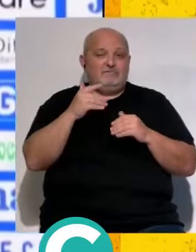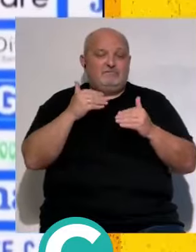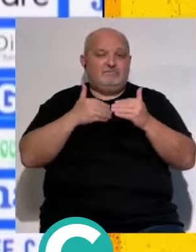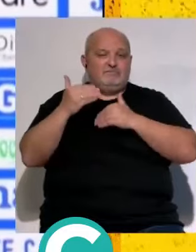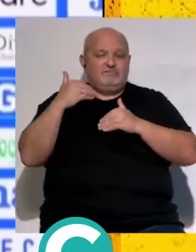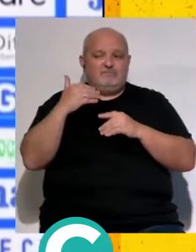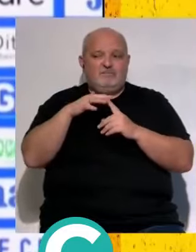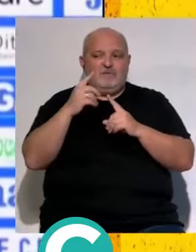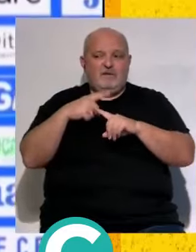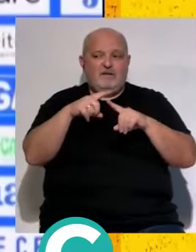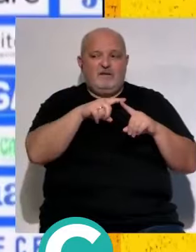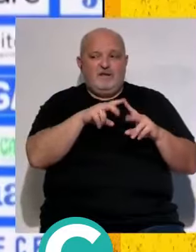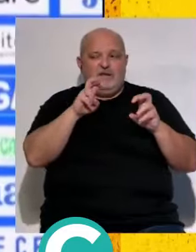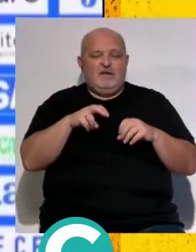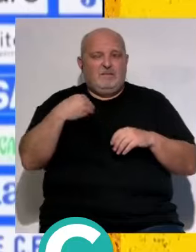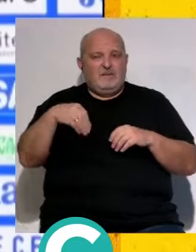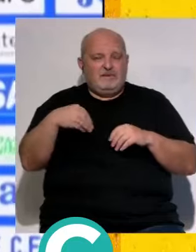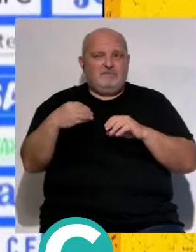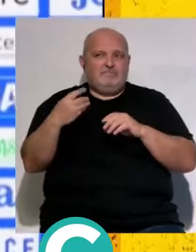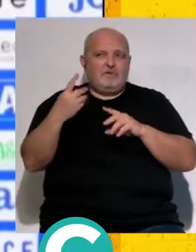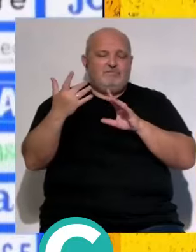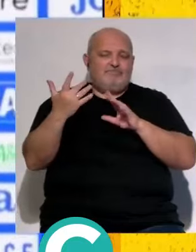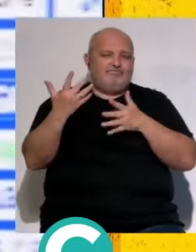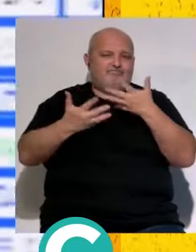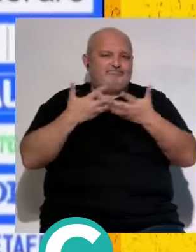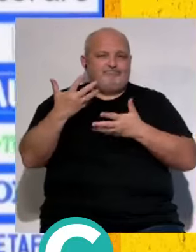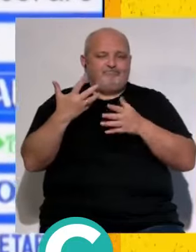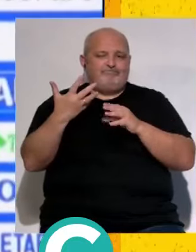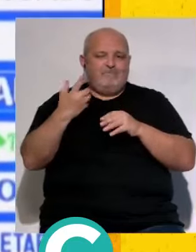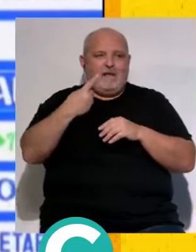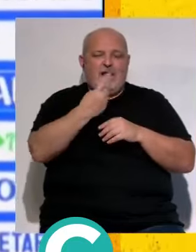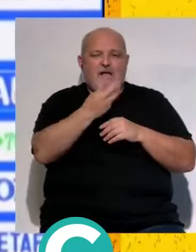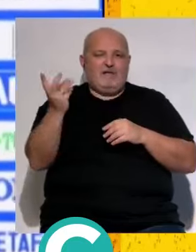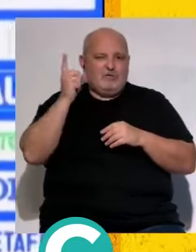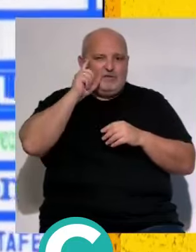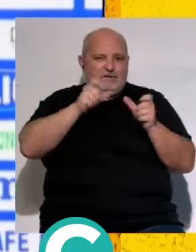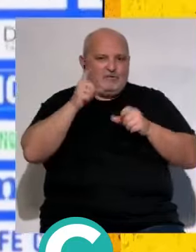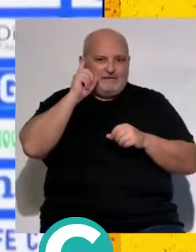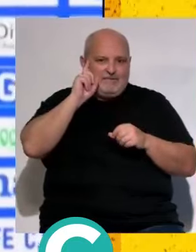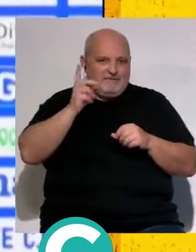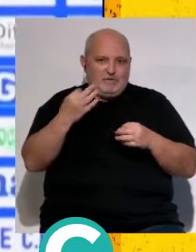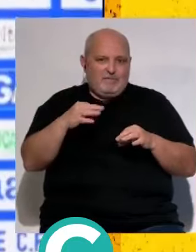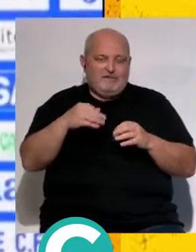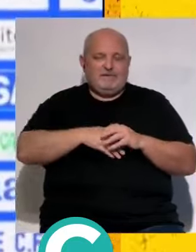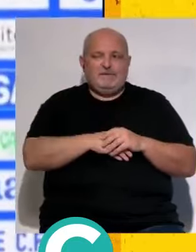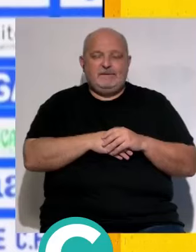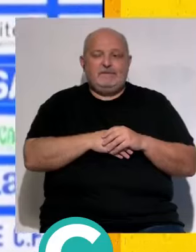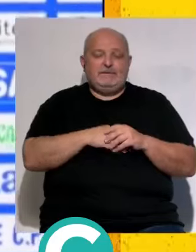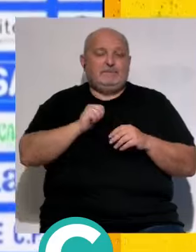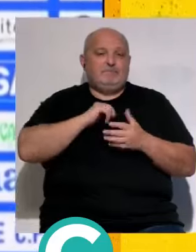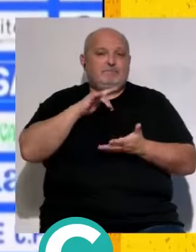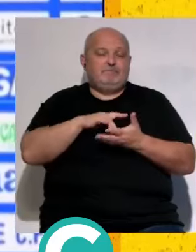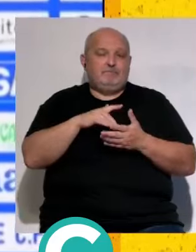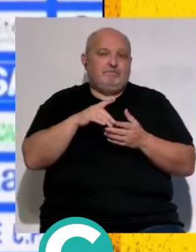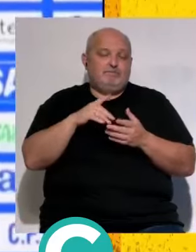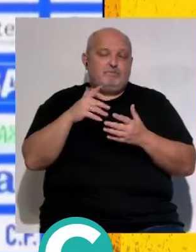ciertas circunstancias con el presidente y cosas que bueno que la gente no lo sabe obviamente pero me tocó me tocó